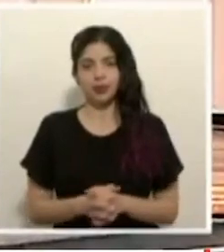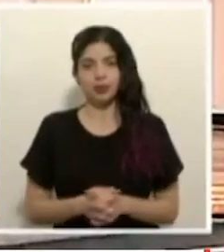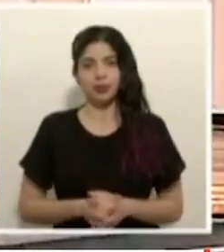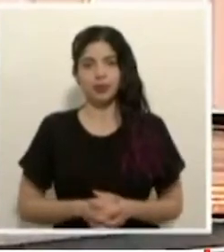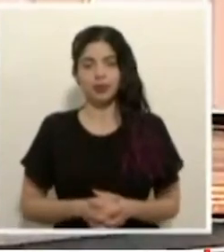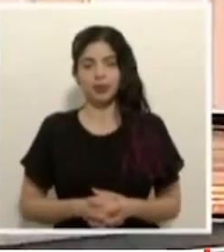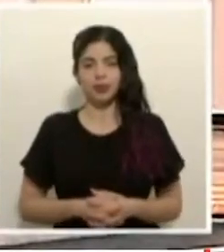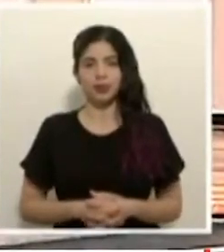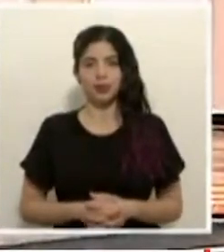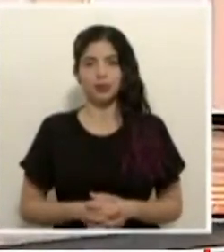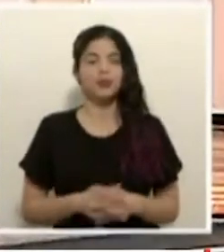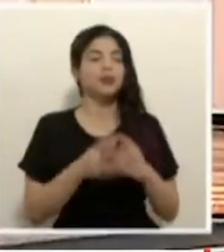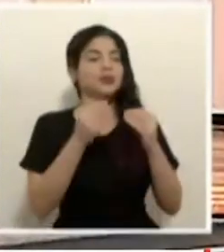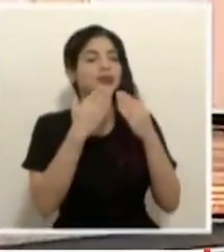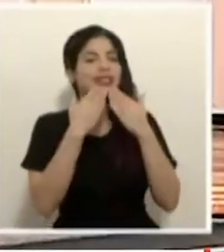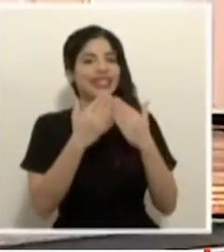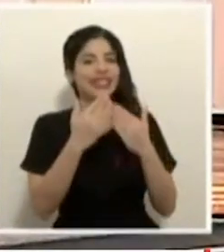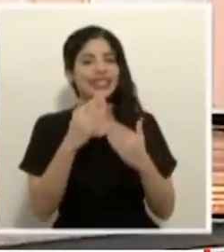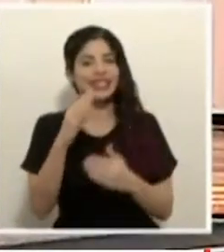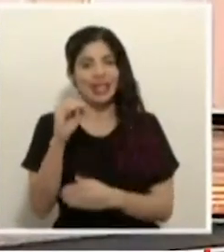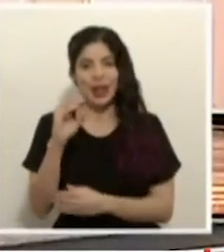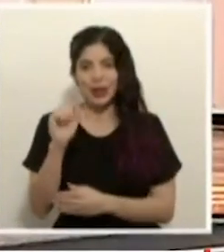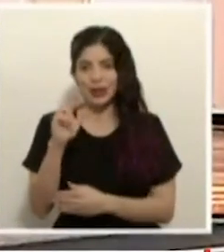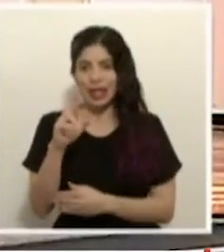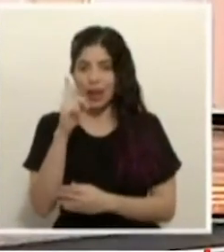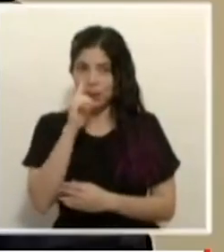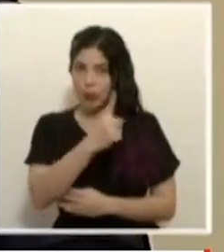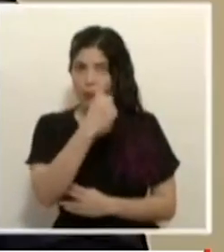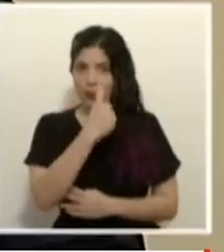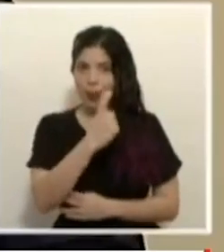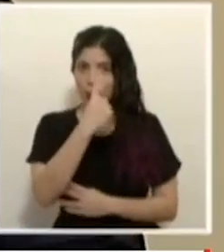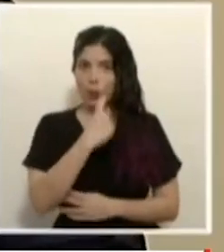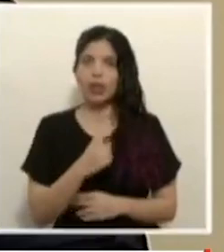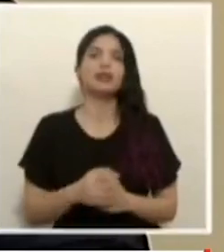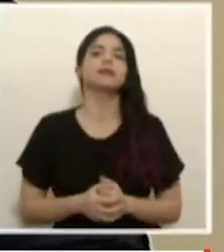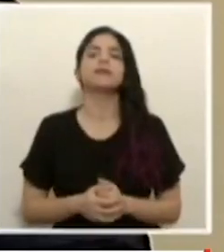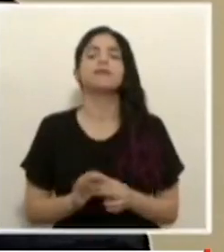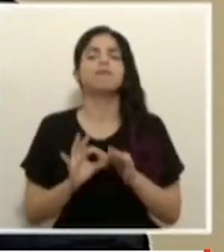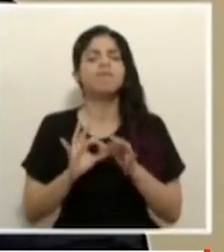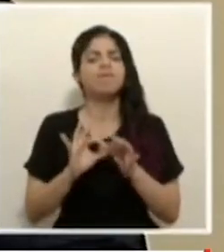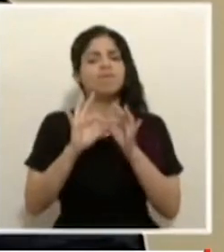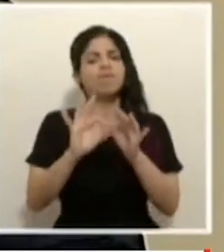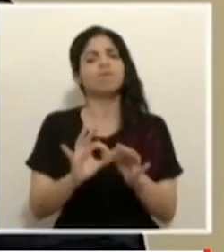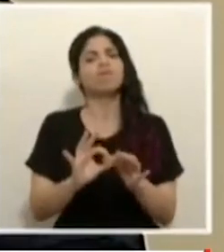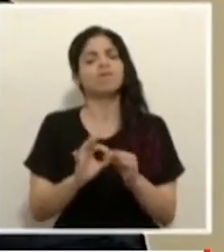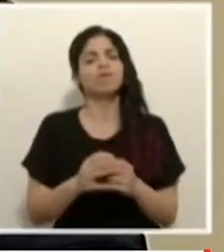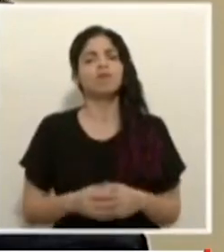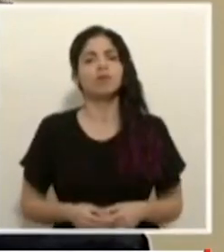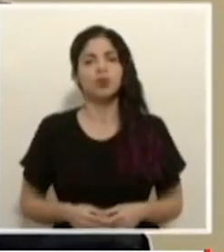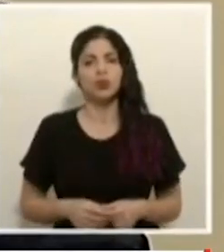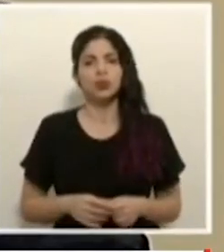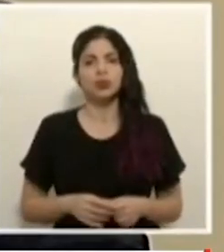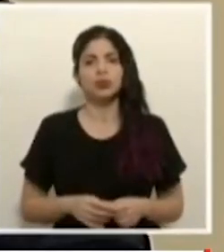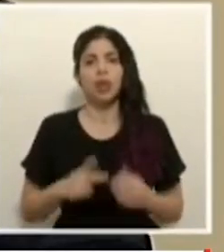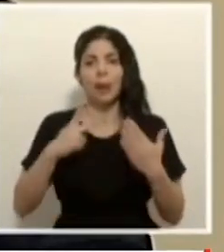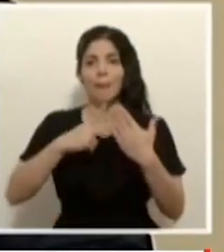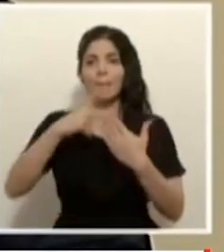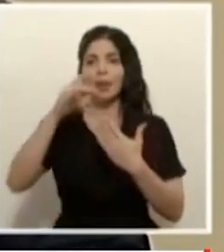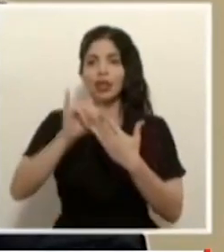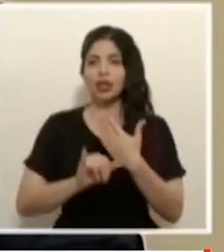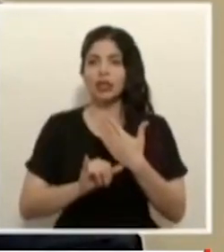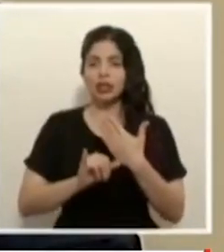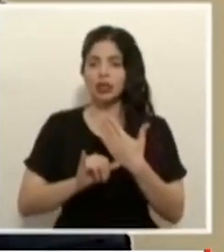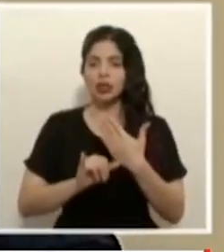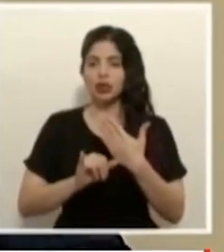muchas gracias Oscar por las consultas en relación a los proyectos de